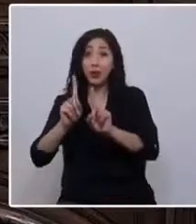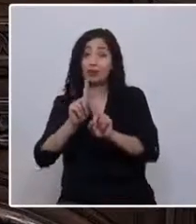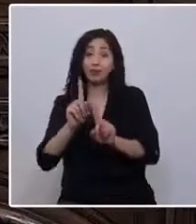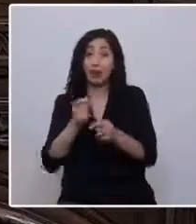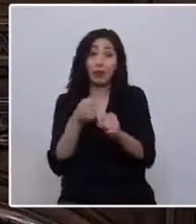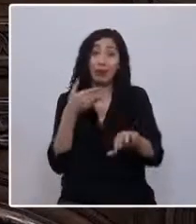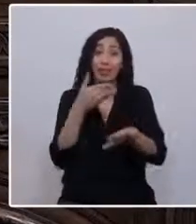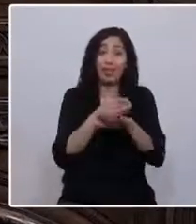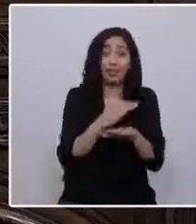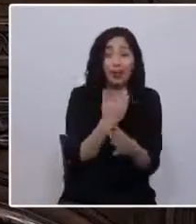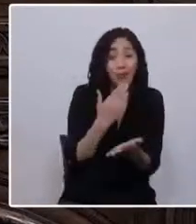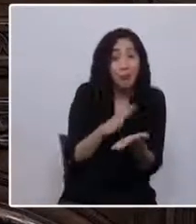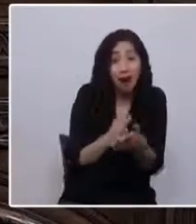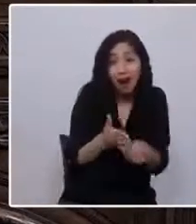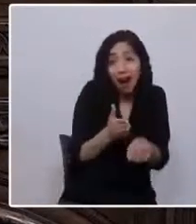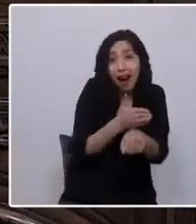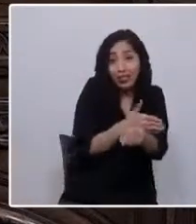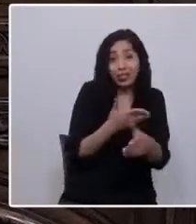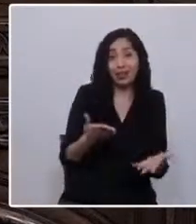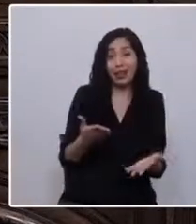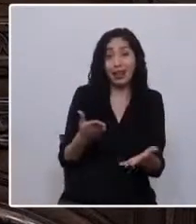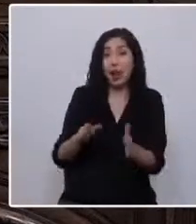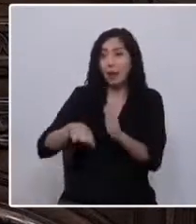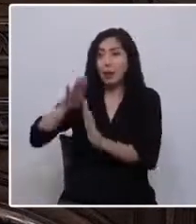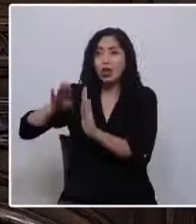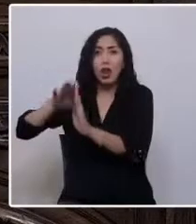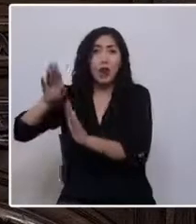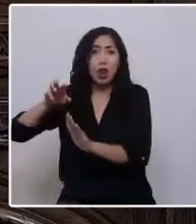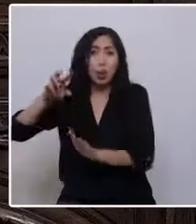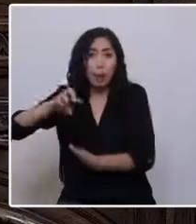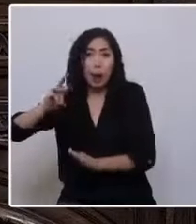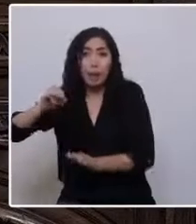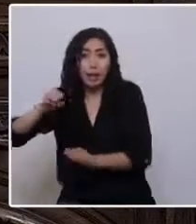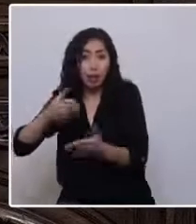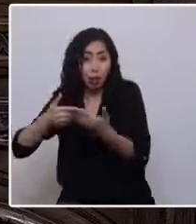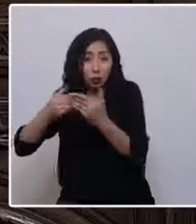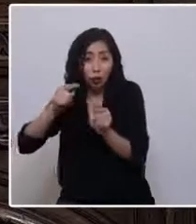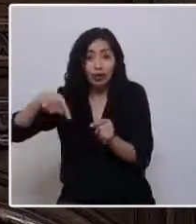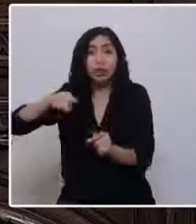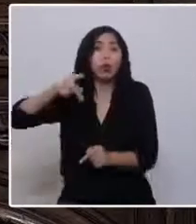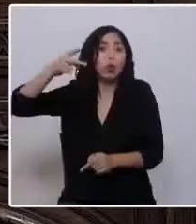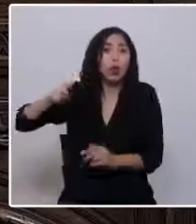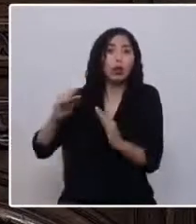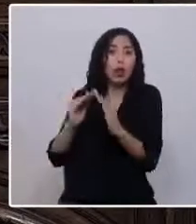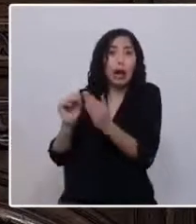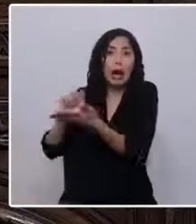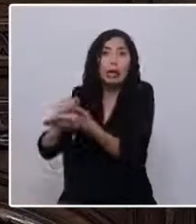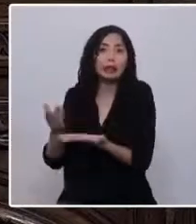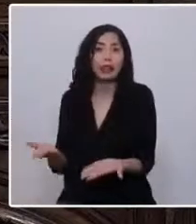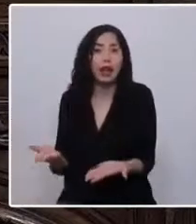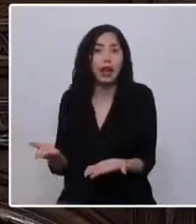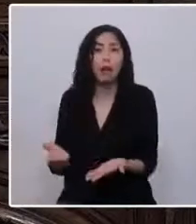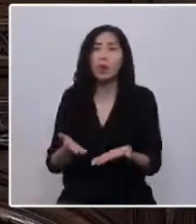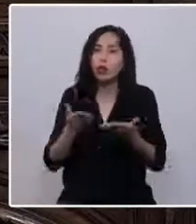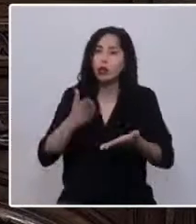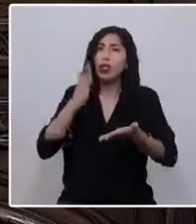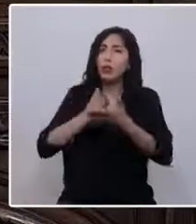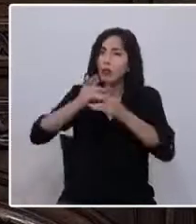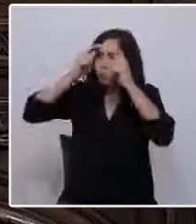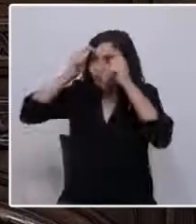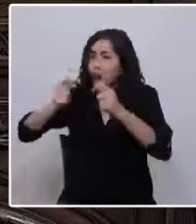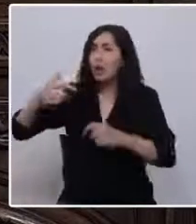mayor parte de mis apoderadas son dueñas de casa. Es por eso que en esta nueva constitución debemos reconocer esa importante labor.